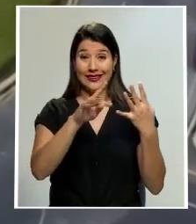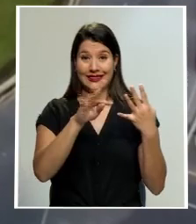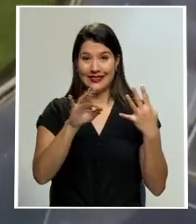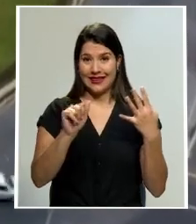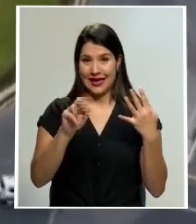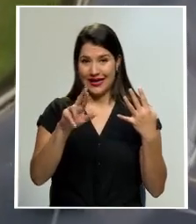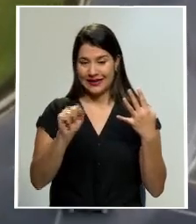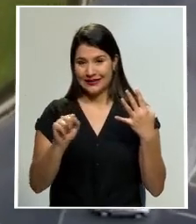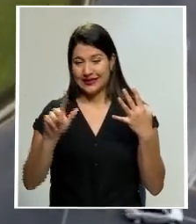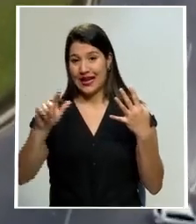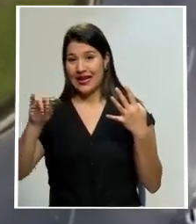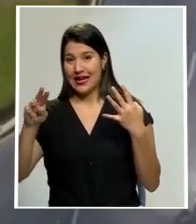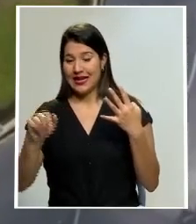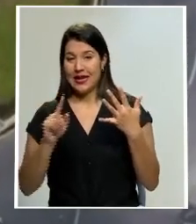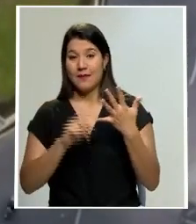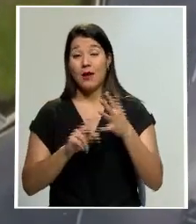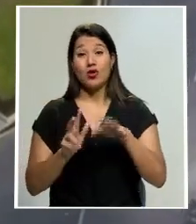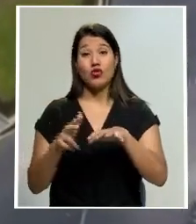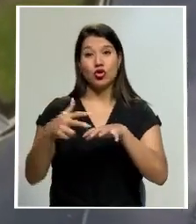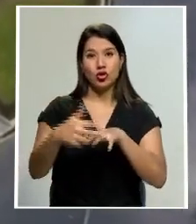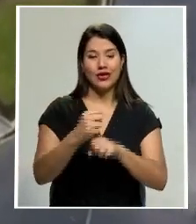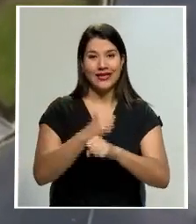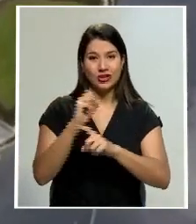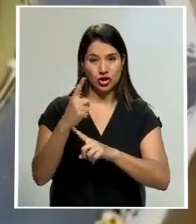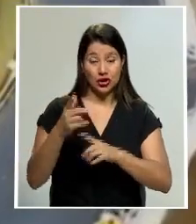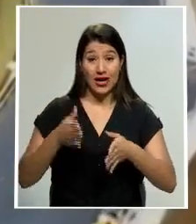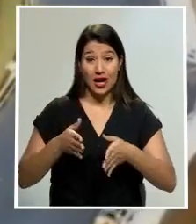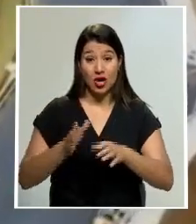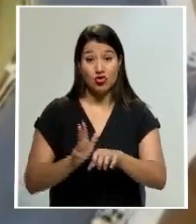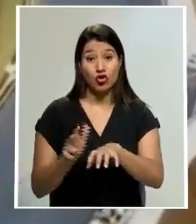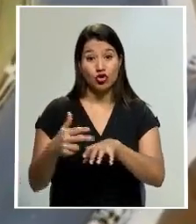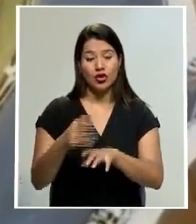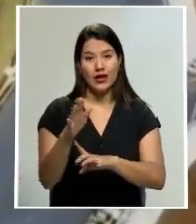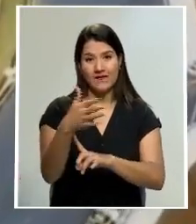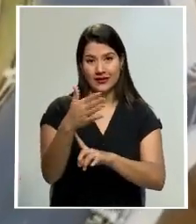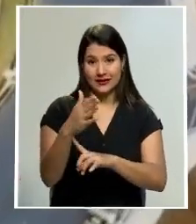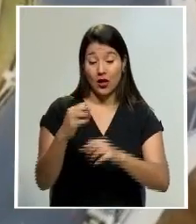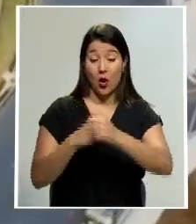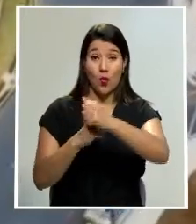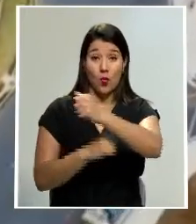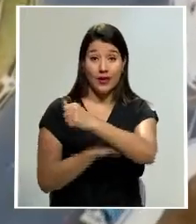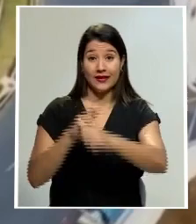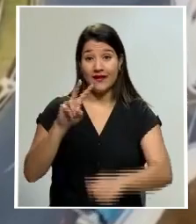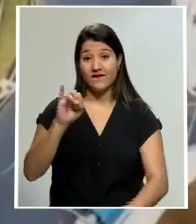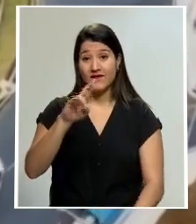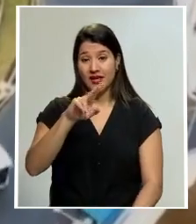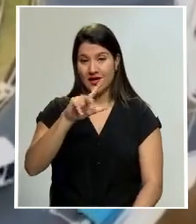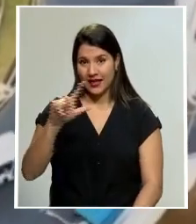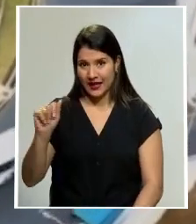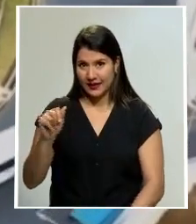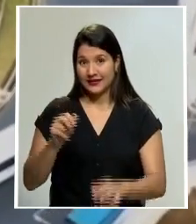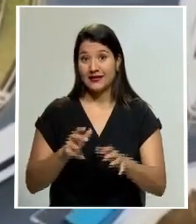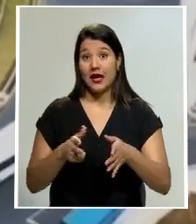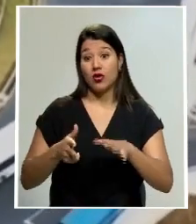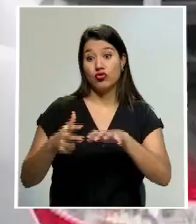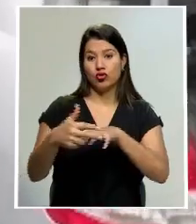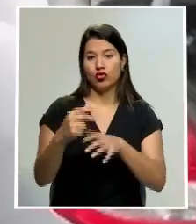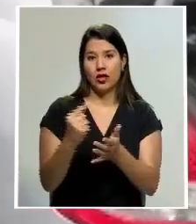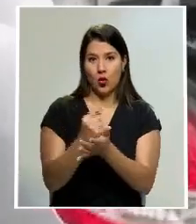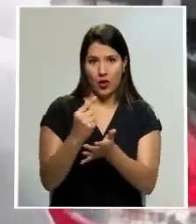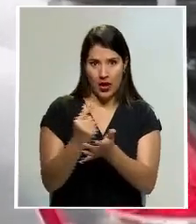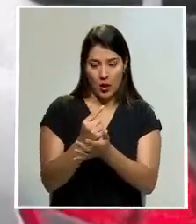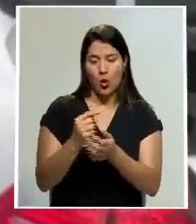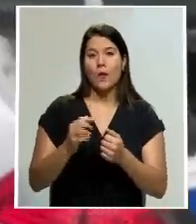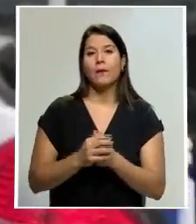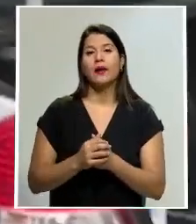Rotonda-La Bandera, Rotonda-Guadalupe, Puente sobre el Río Brilla, Puente Ciczaola y Obis de la Ruta. El